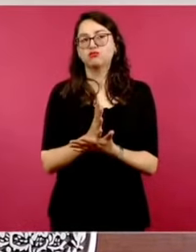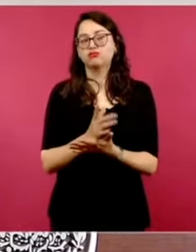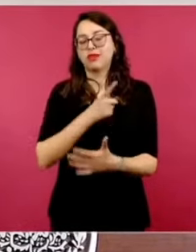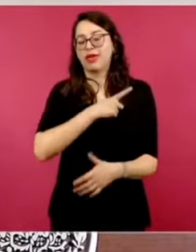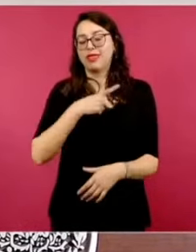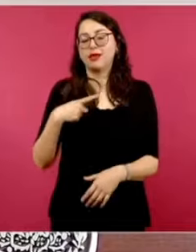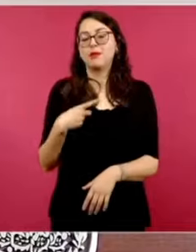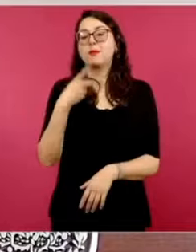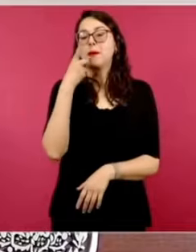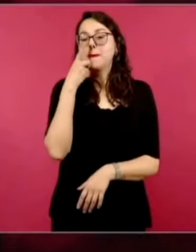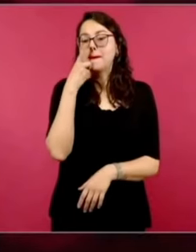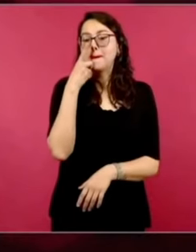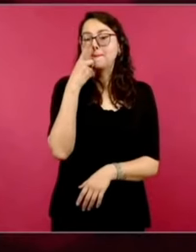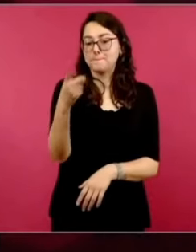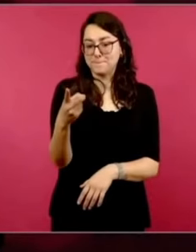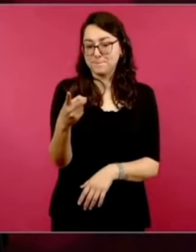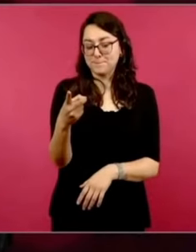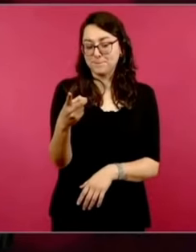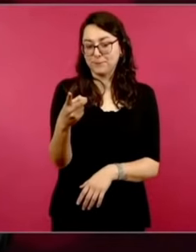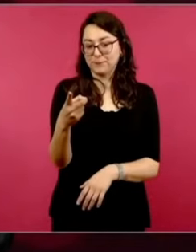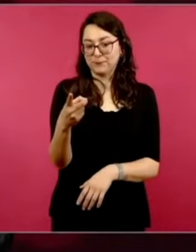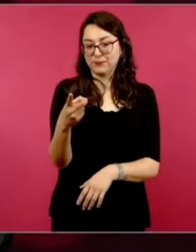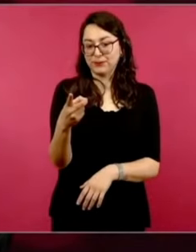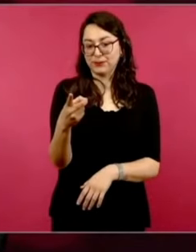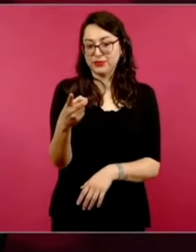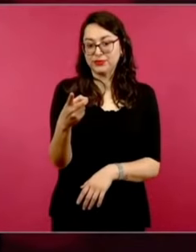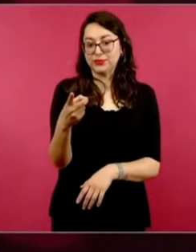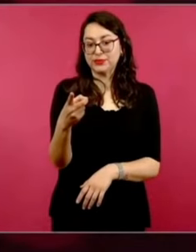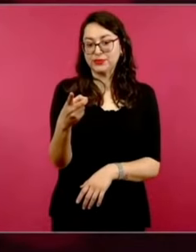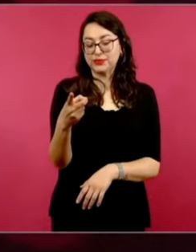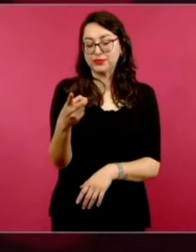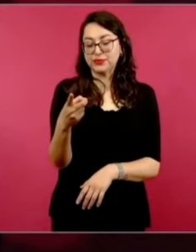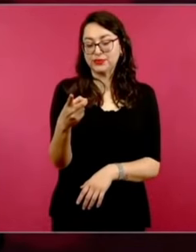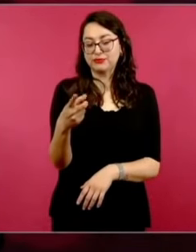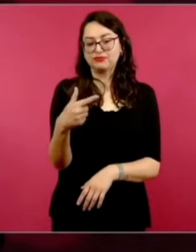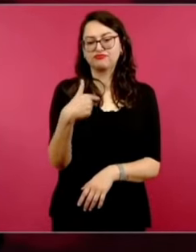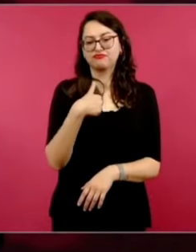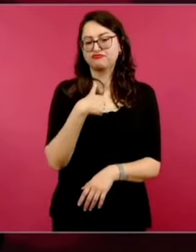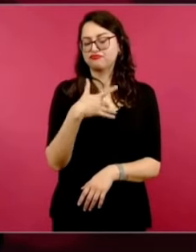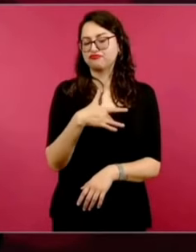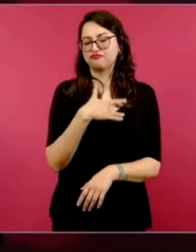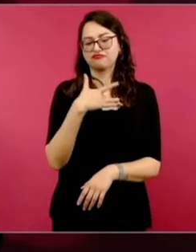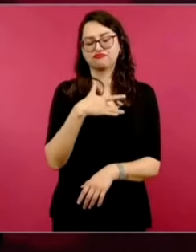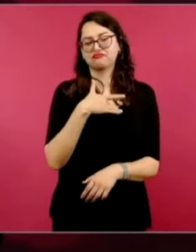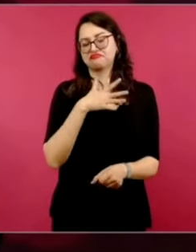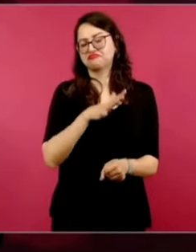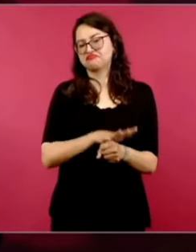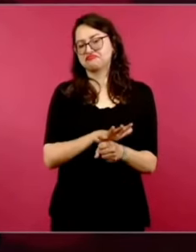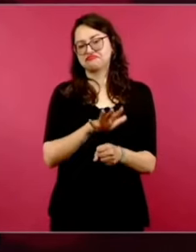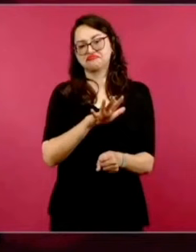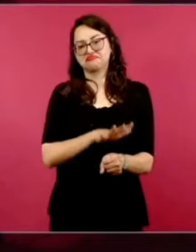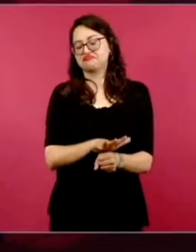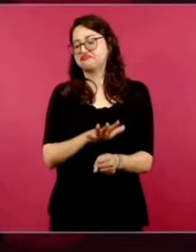yo estoy muy satisfecho porque